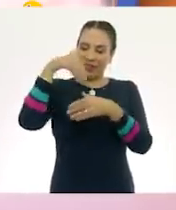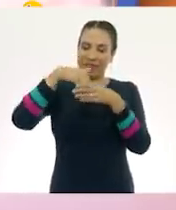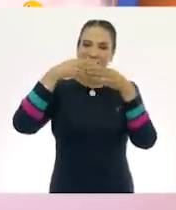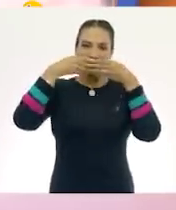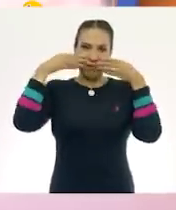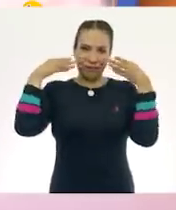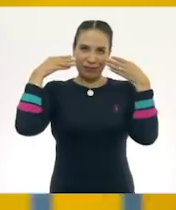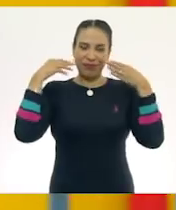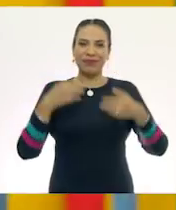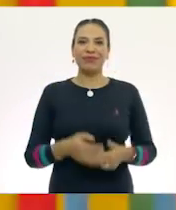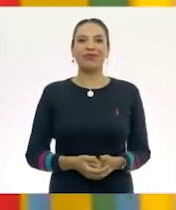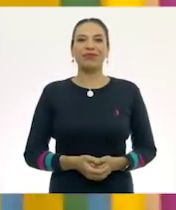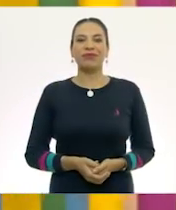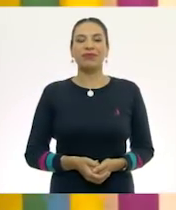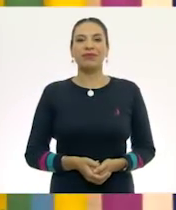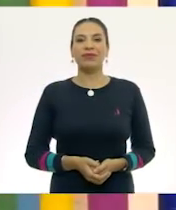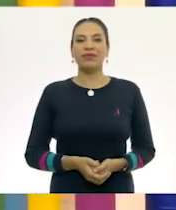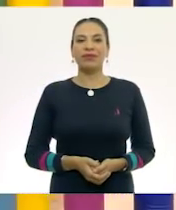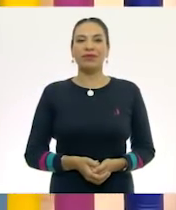bolsita.